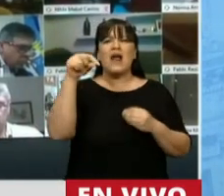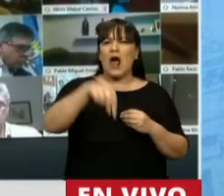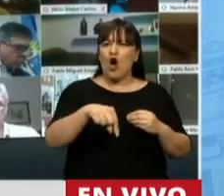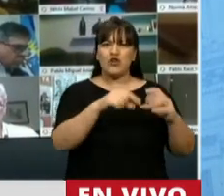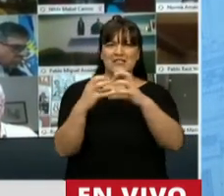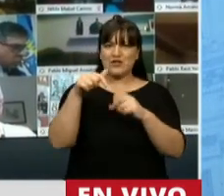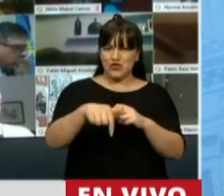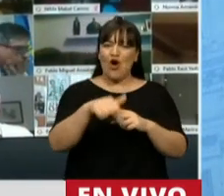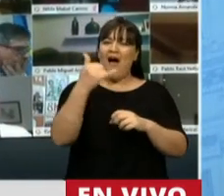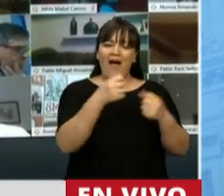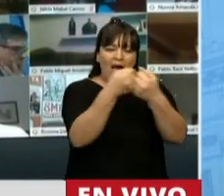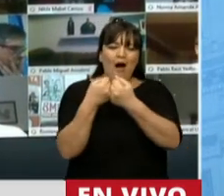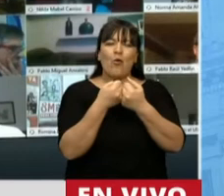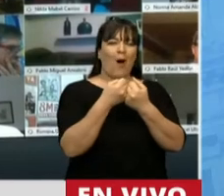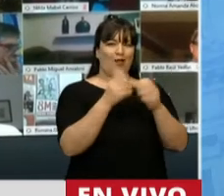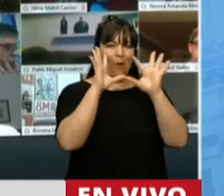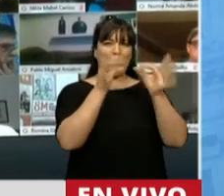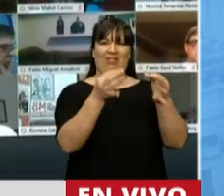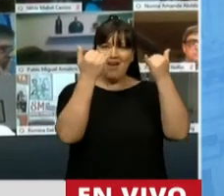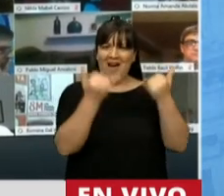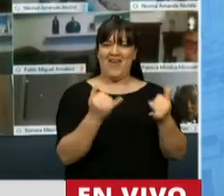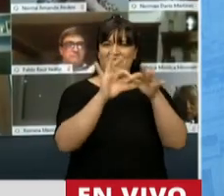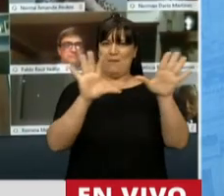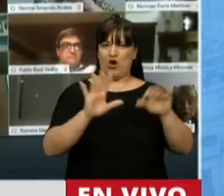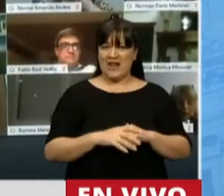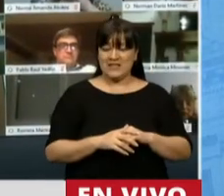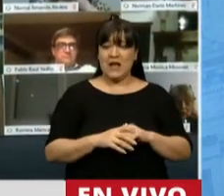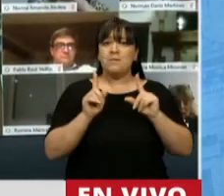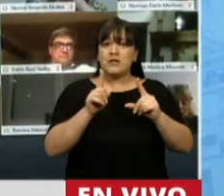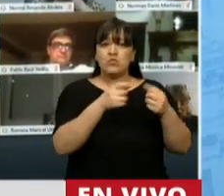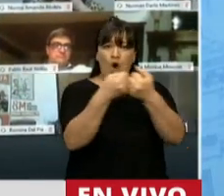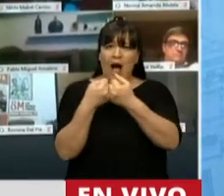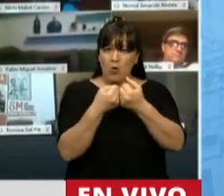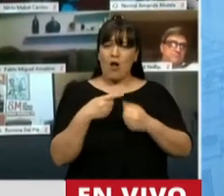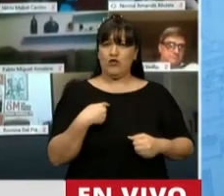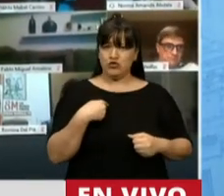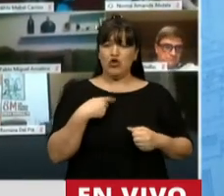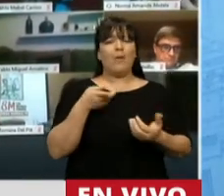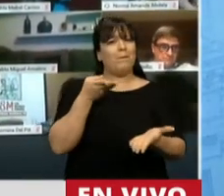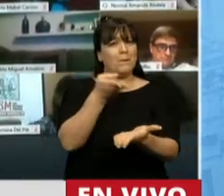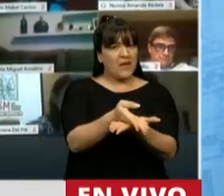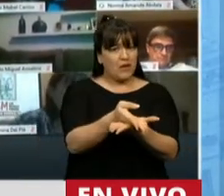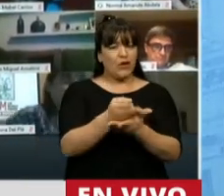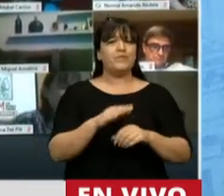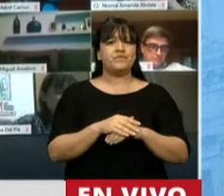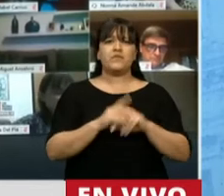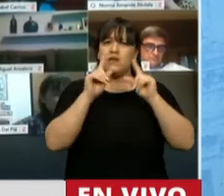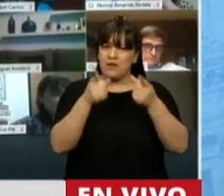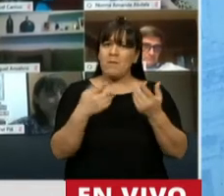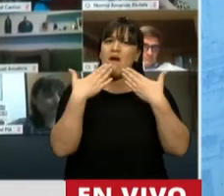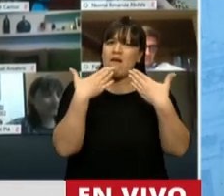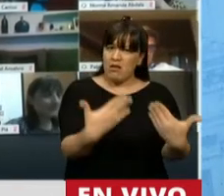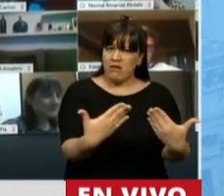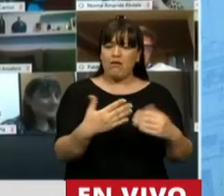este tipo de acuerdos democráticos. Y en este acuerdo yo vengo a solicitarle y a agradecerle